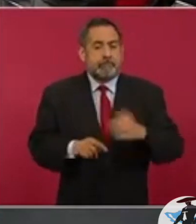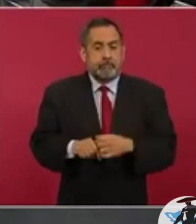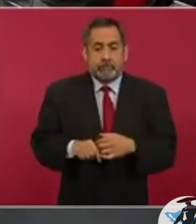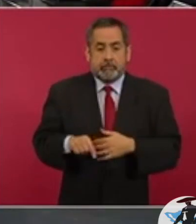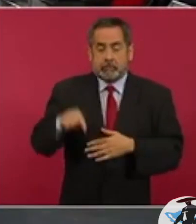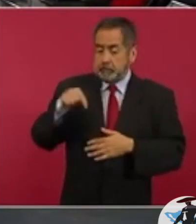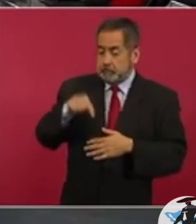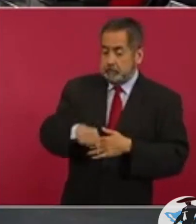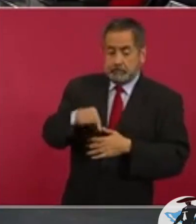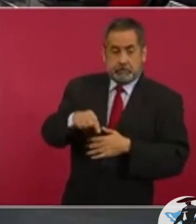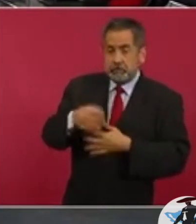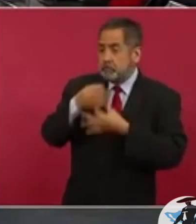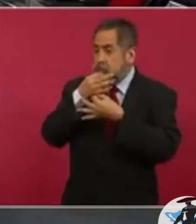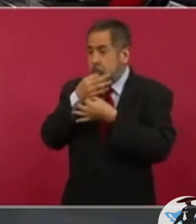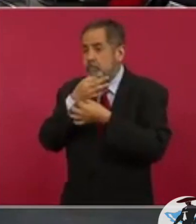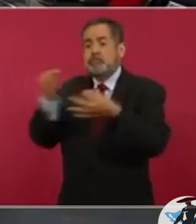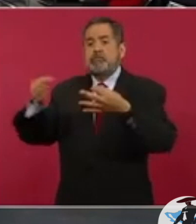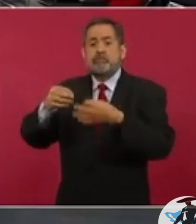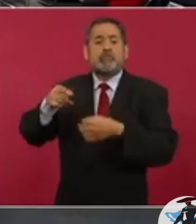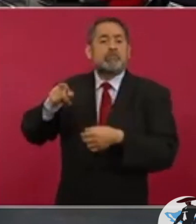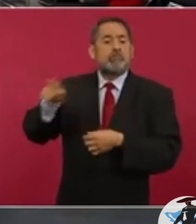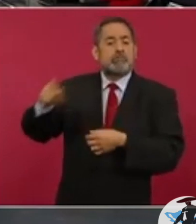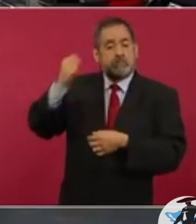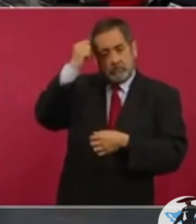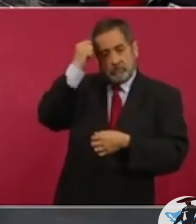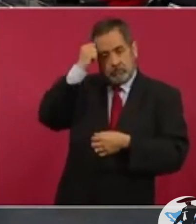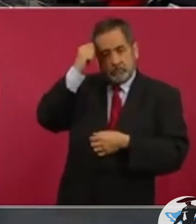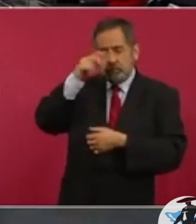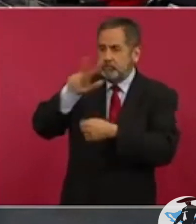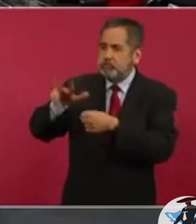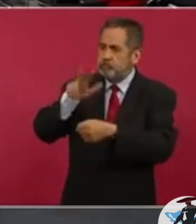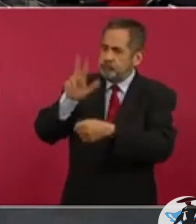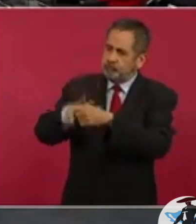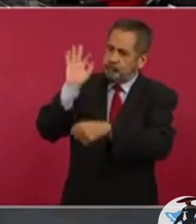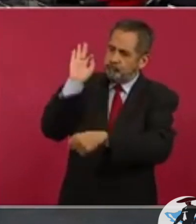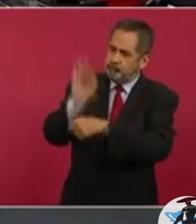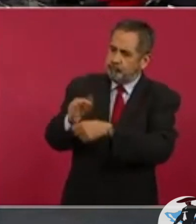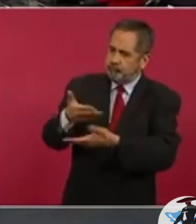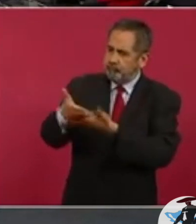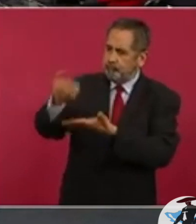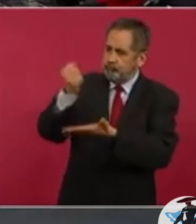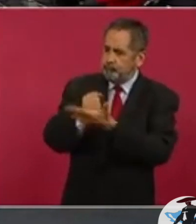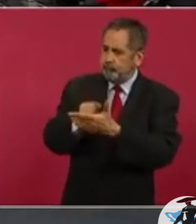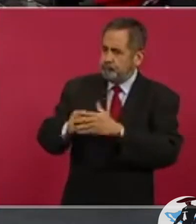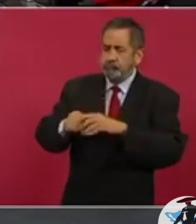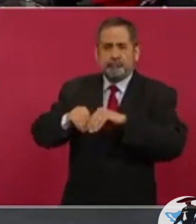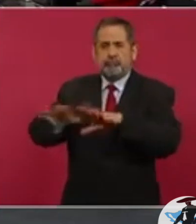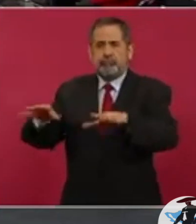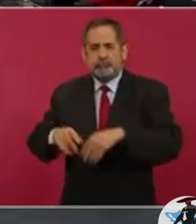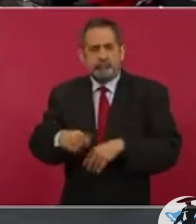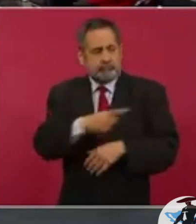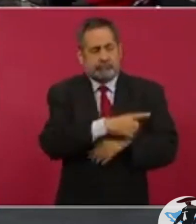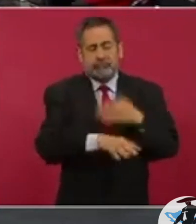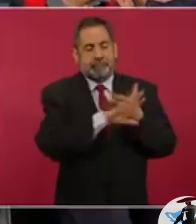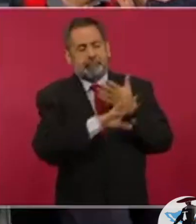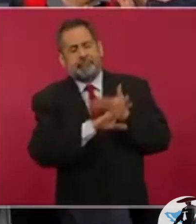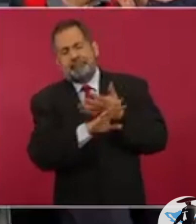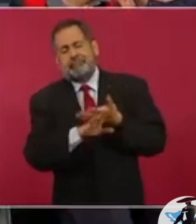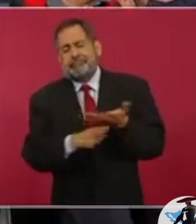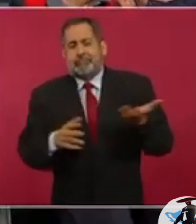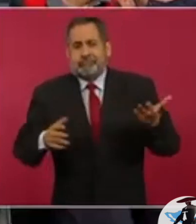declaratoria de área natural protegida del lago de Texcoco se lanzan con esta campaña